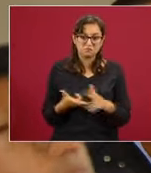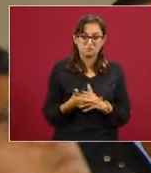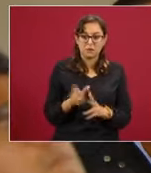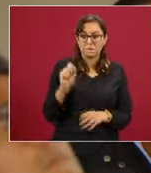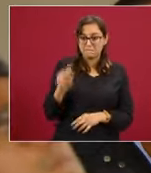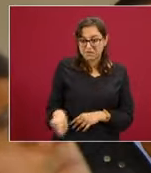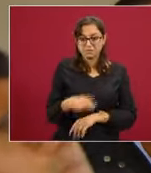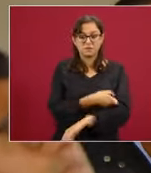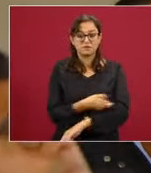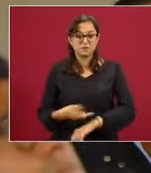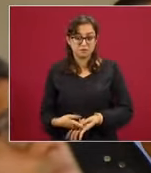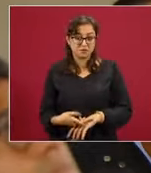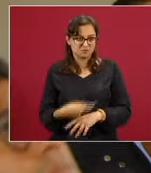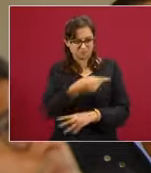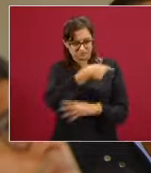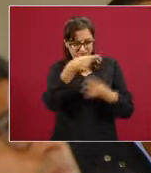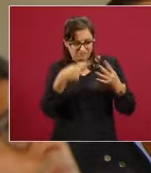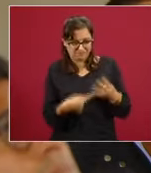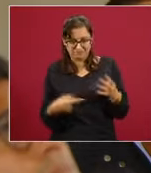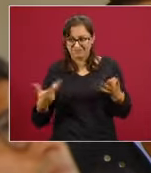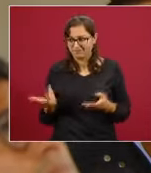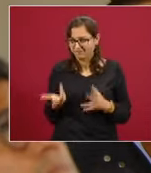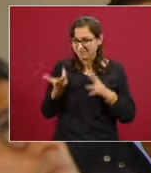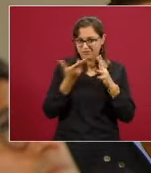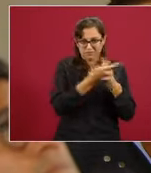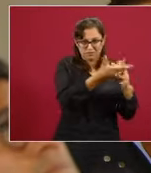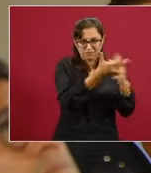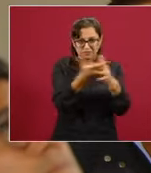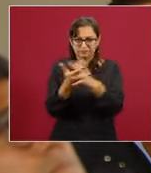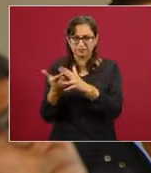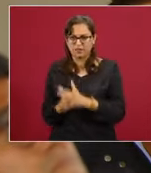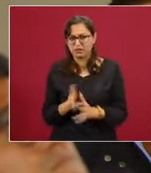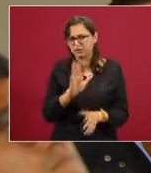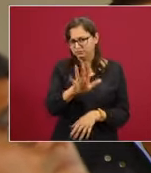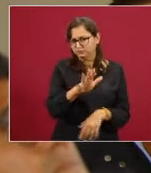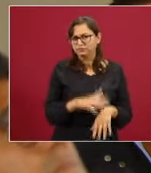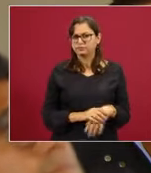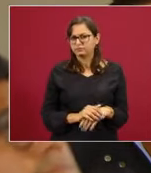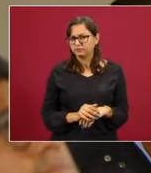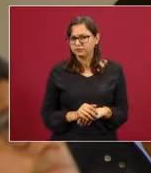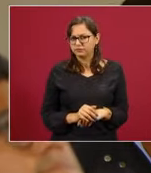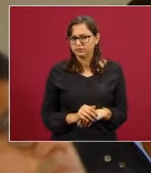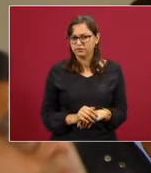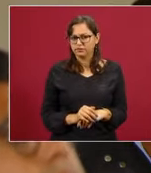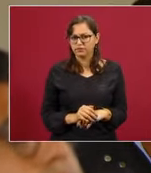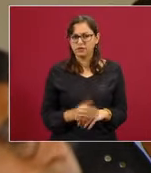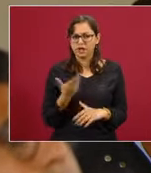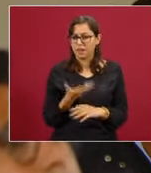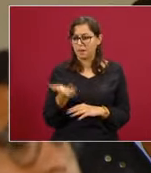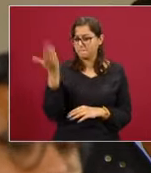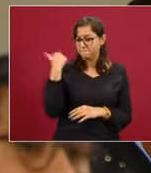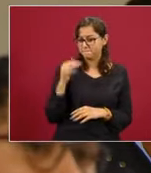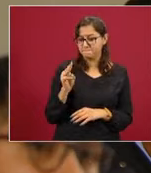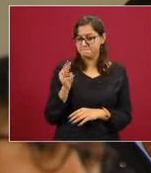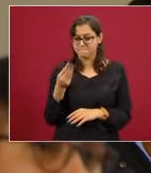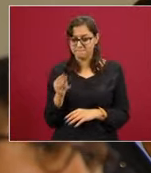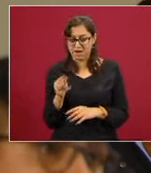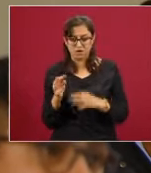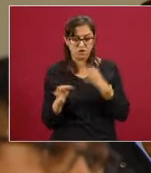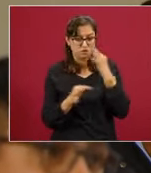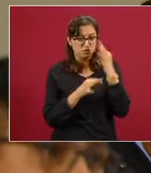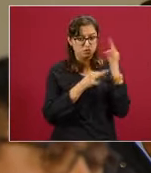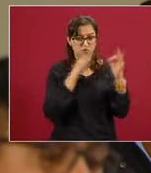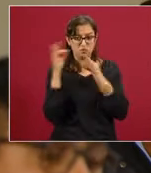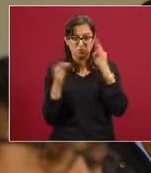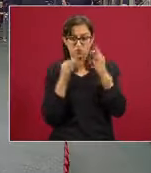primera instancia, preguntarle cuáles han sido los resultados que ha dado la campaña que ustedes promovieron en mayo sobre cuenta hasta 10.